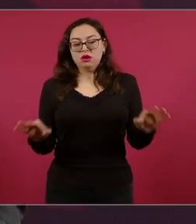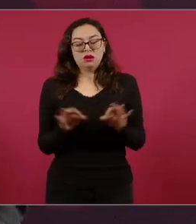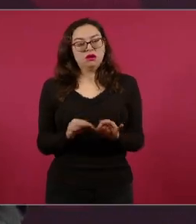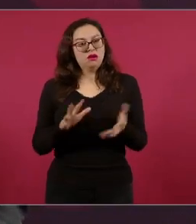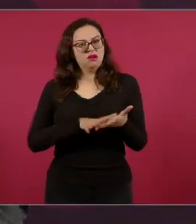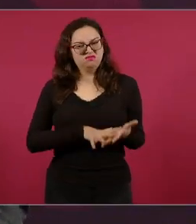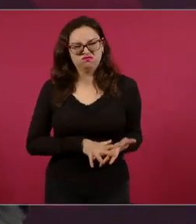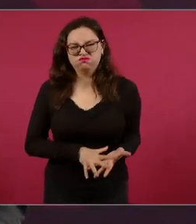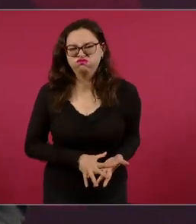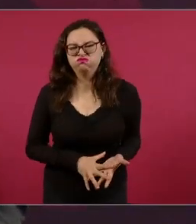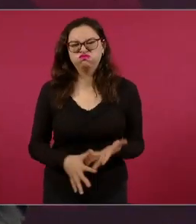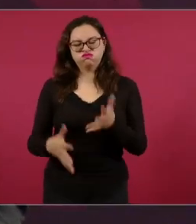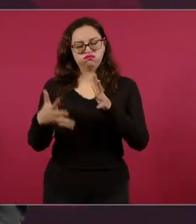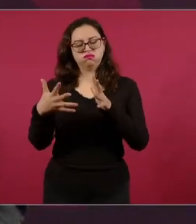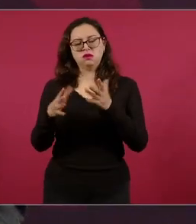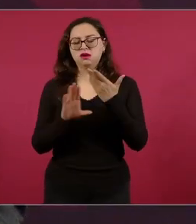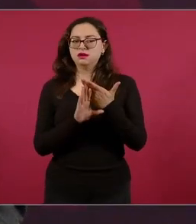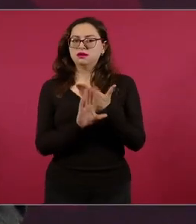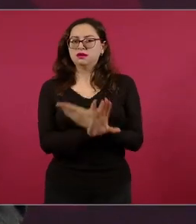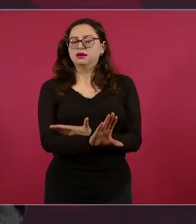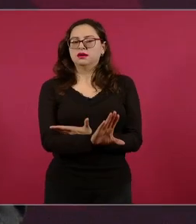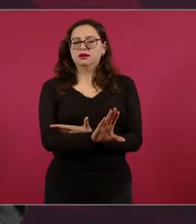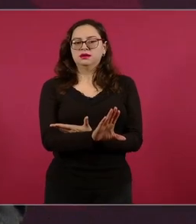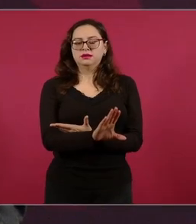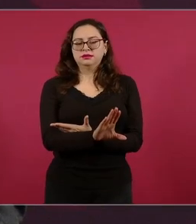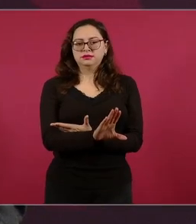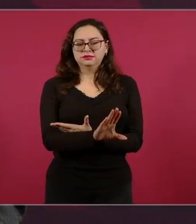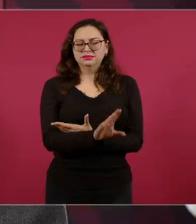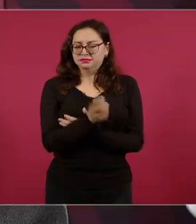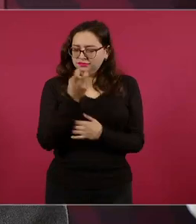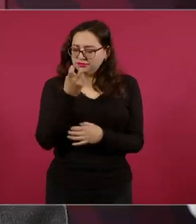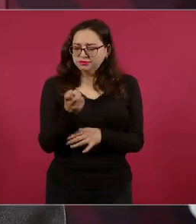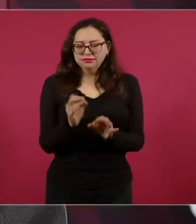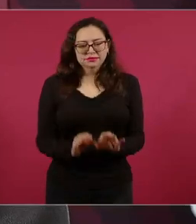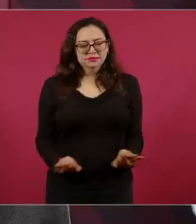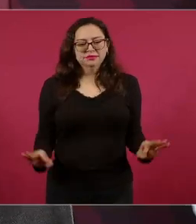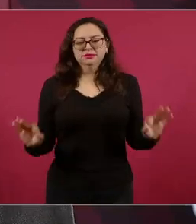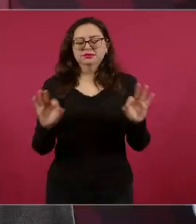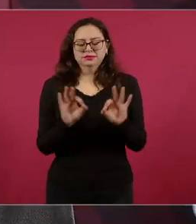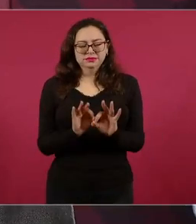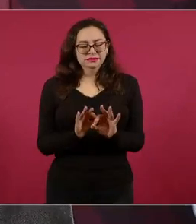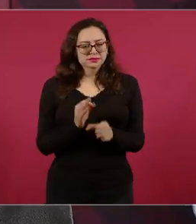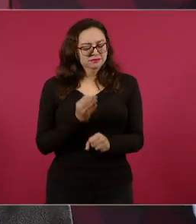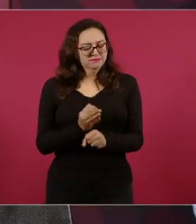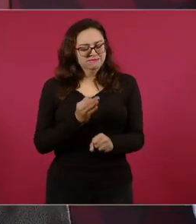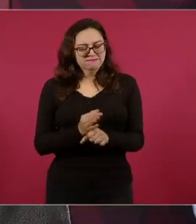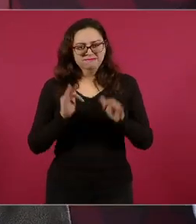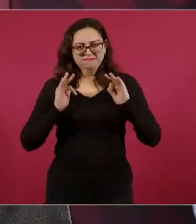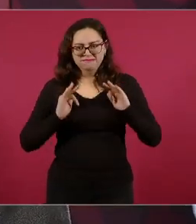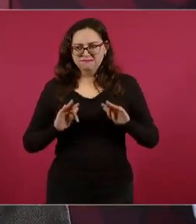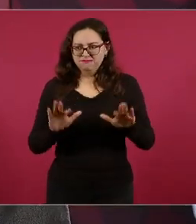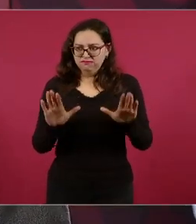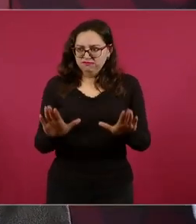que no haya violencia,